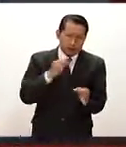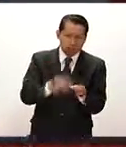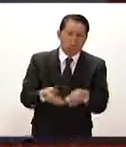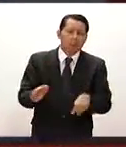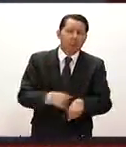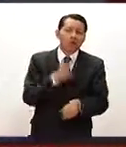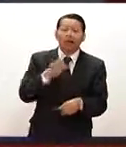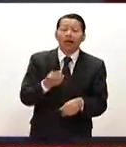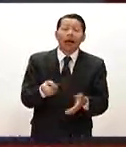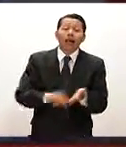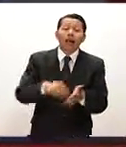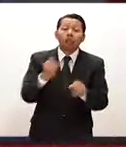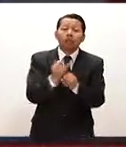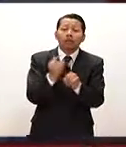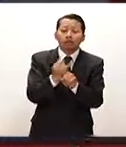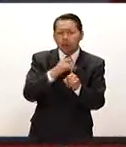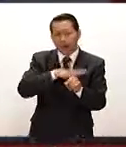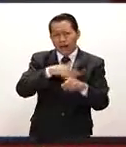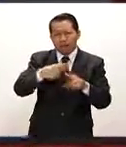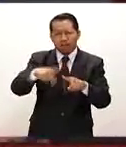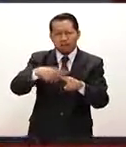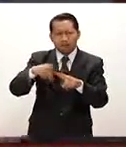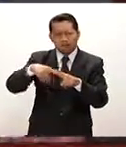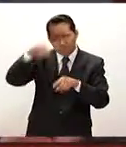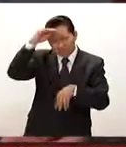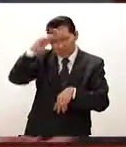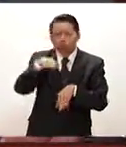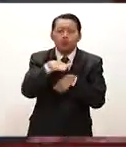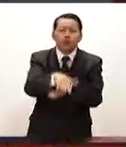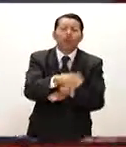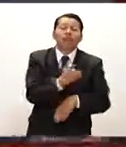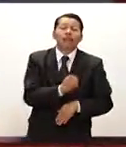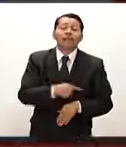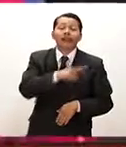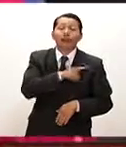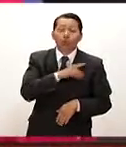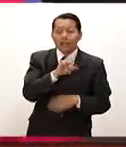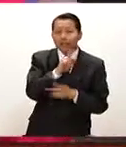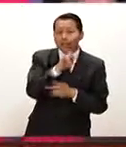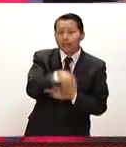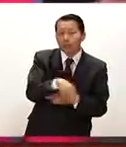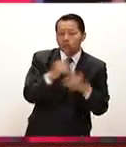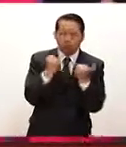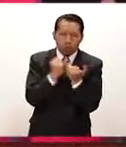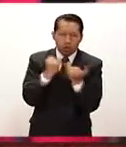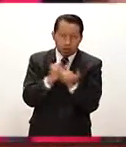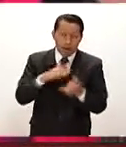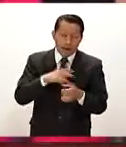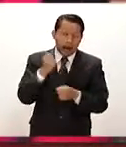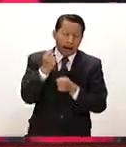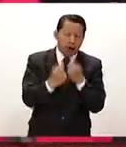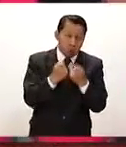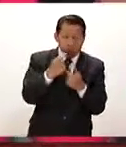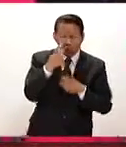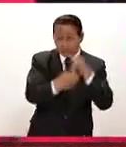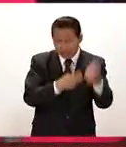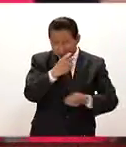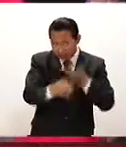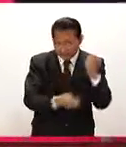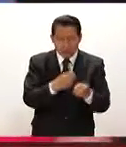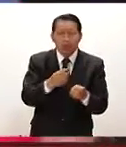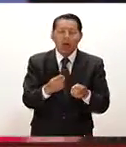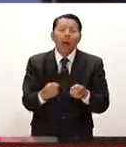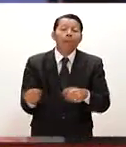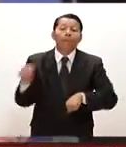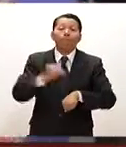muchas especulaciones sobre la salud de Clinton, incluso sus detractores y críticos han colocado videos en donde